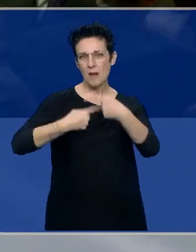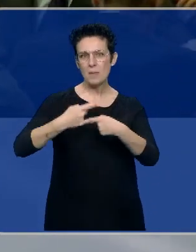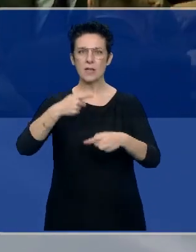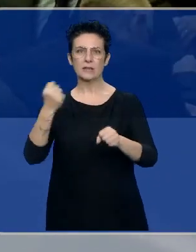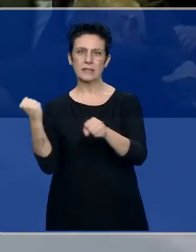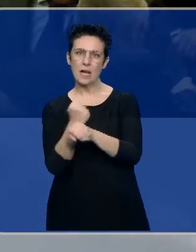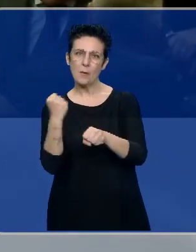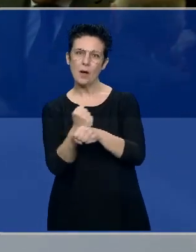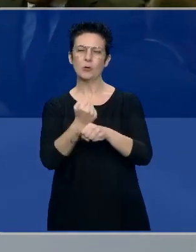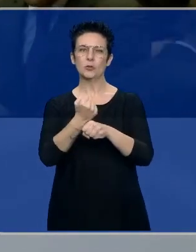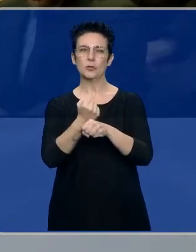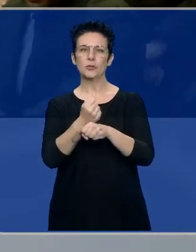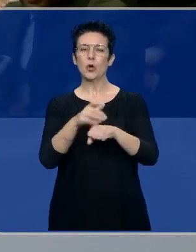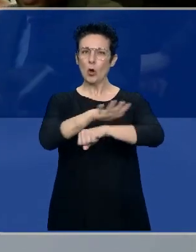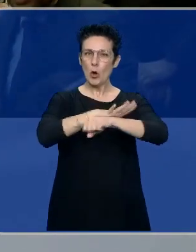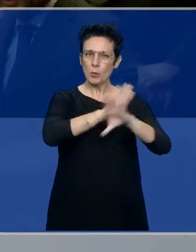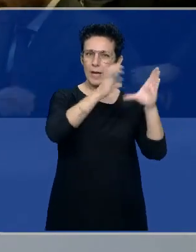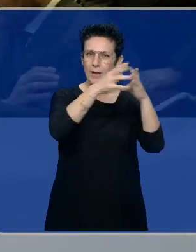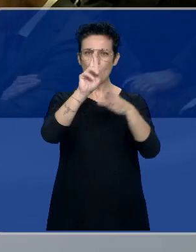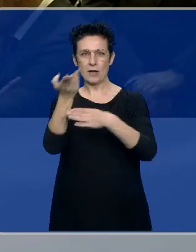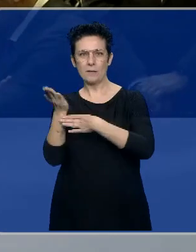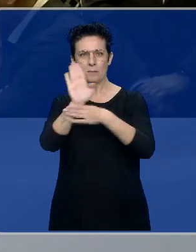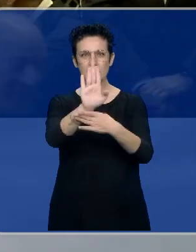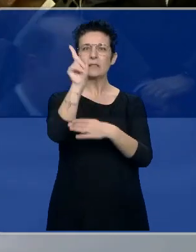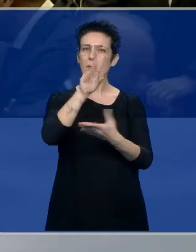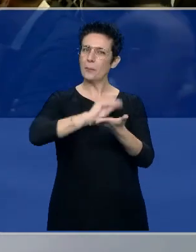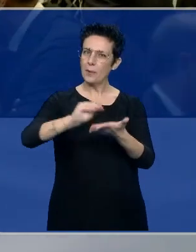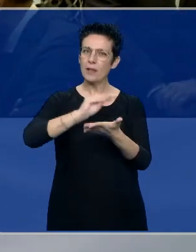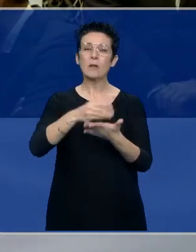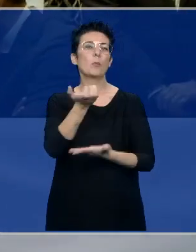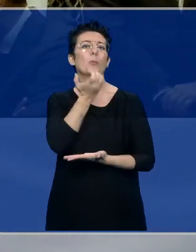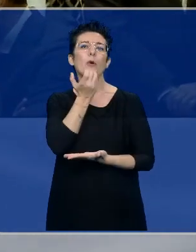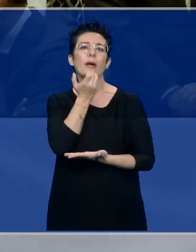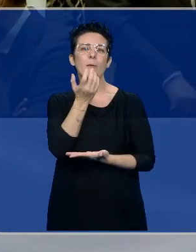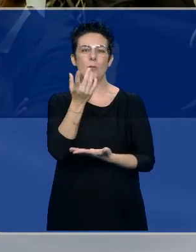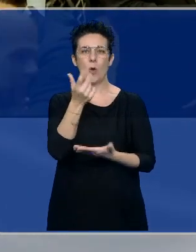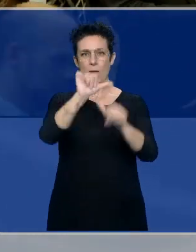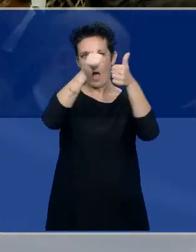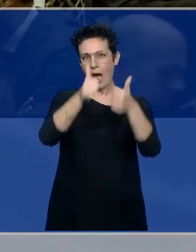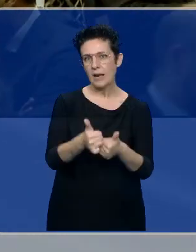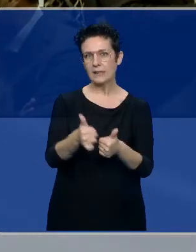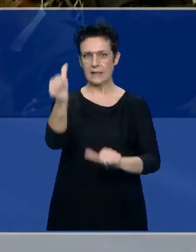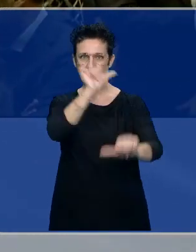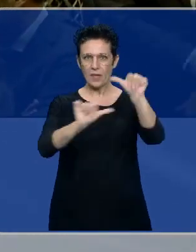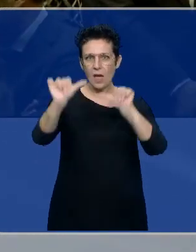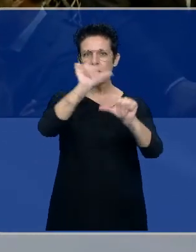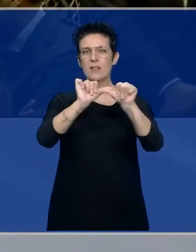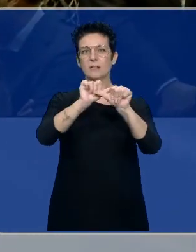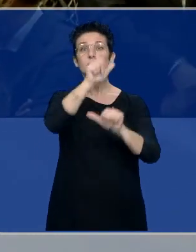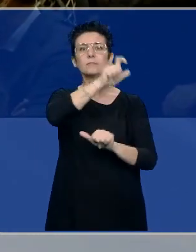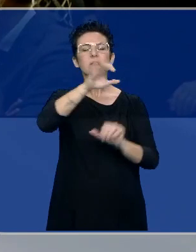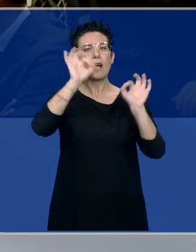a su trabajo, a las instituciones a las que representan muchas veces, porque muchos, en el caso, por ejemplo, de las artes, de las ciencias, muchos de ellos son